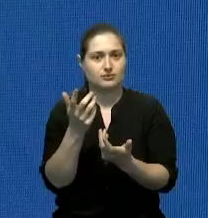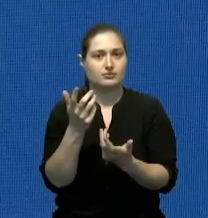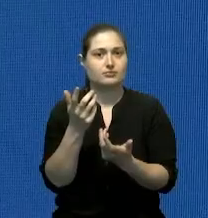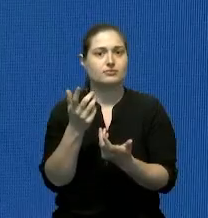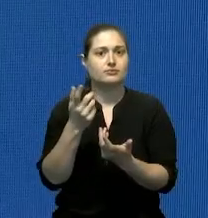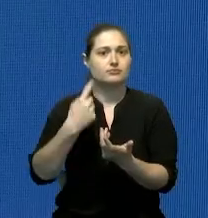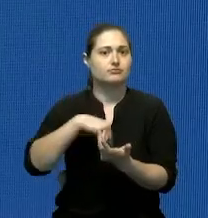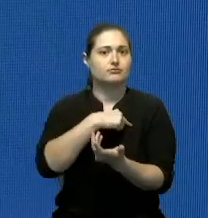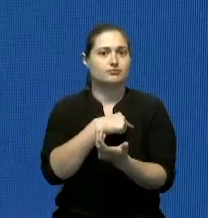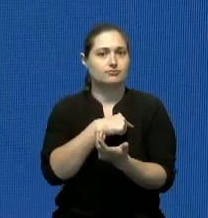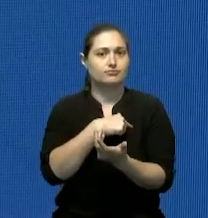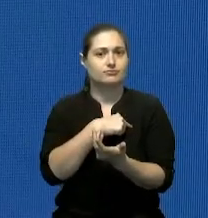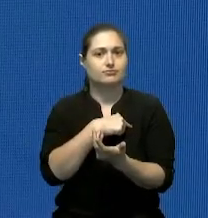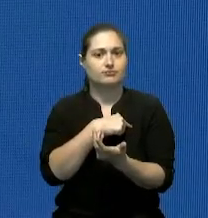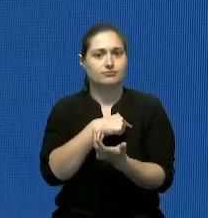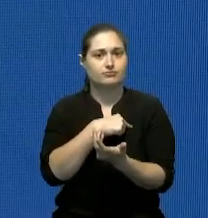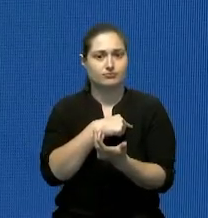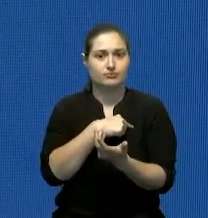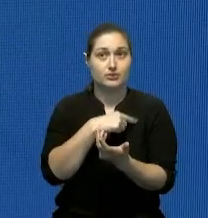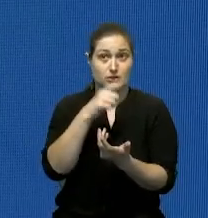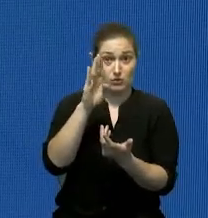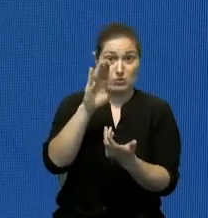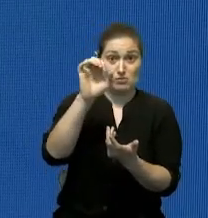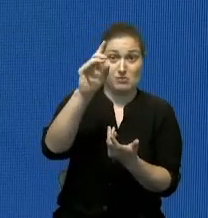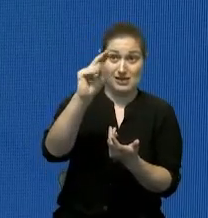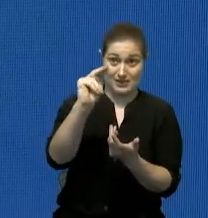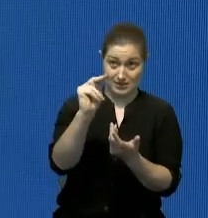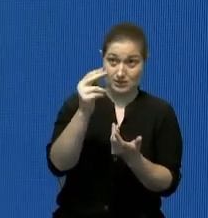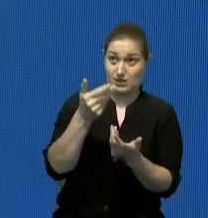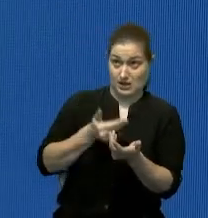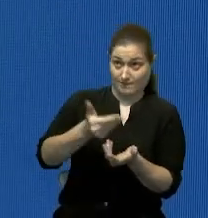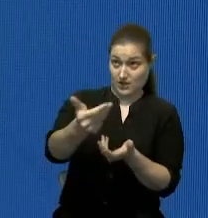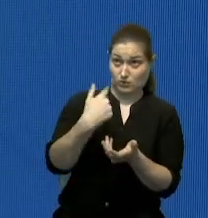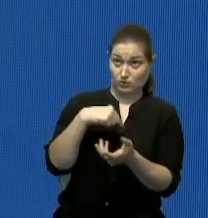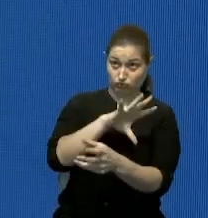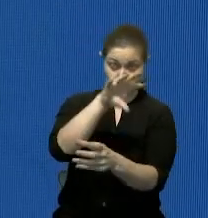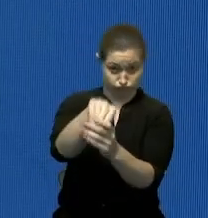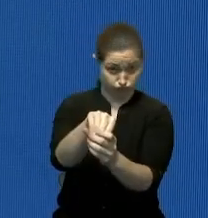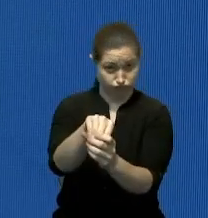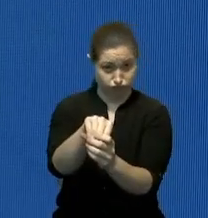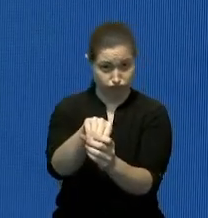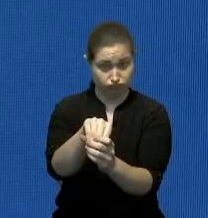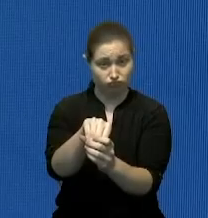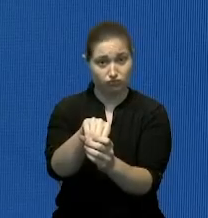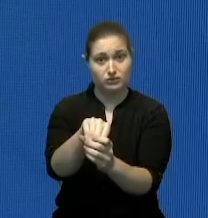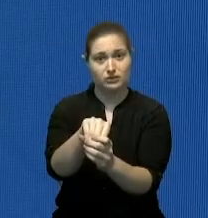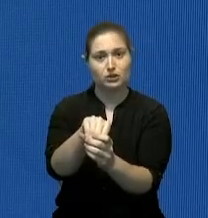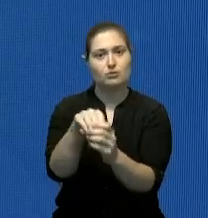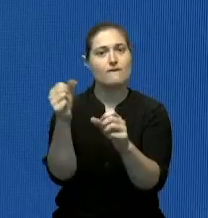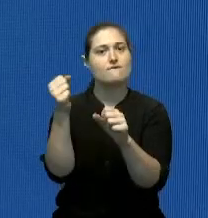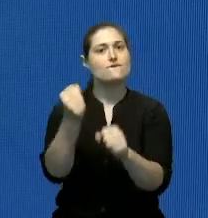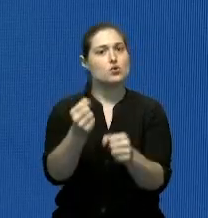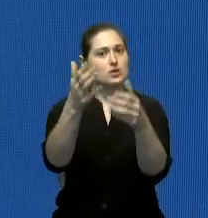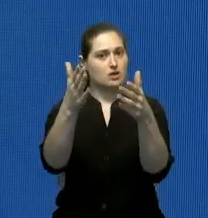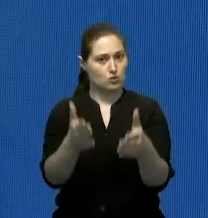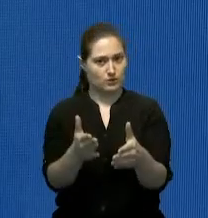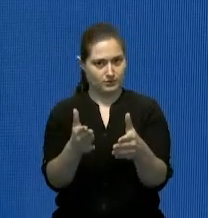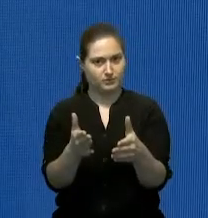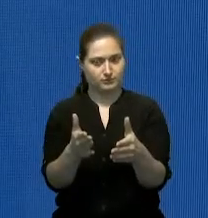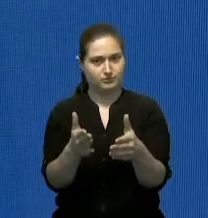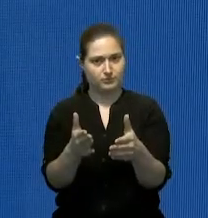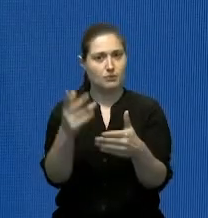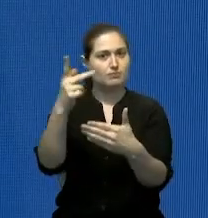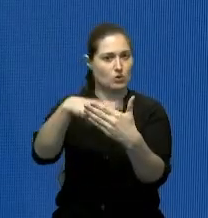nos está invitando para que seamos parte de los fundadores desde esa iniciativa que ustedes